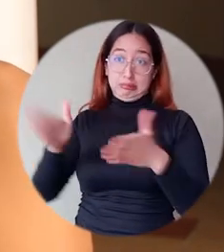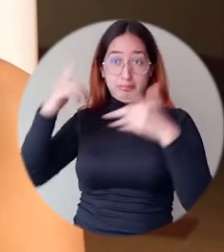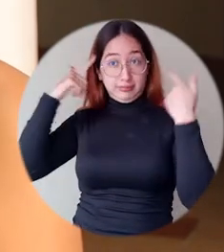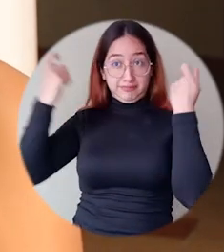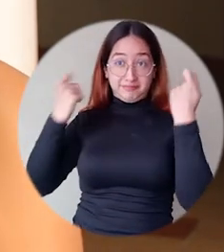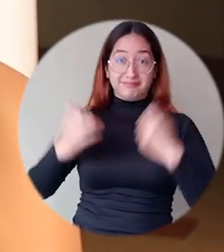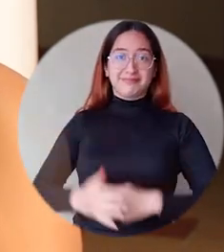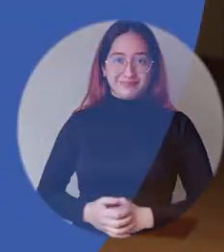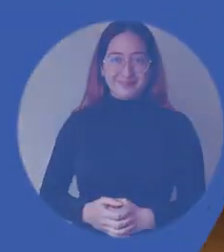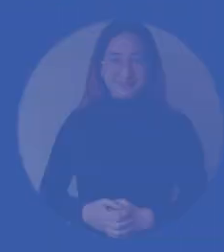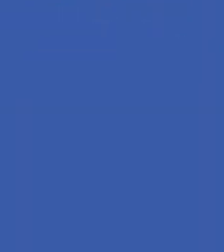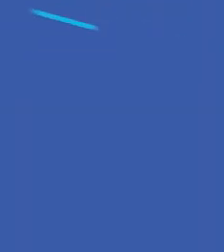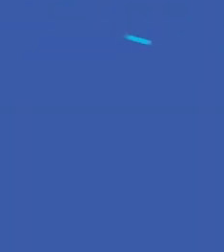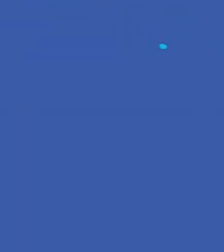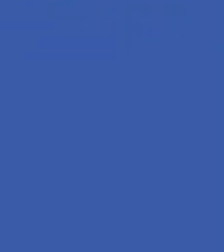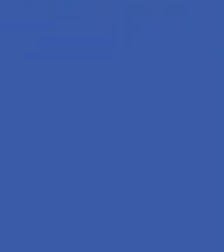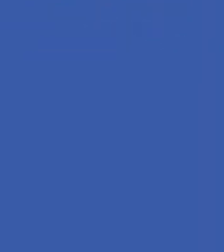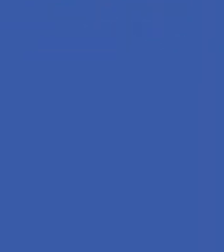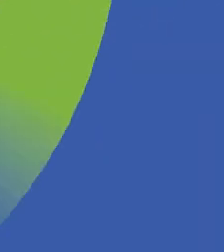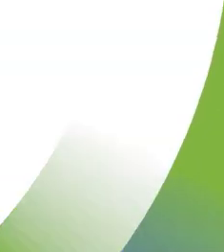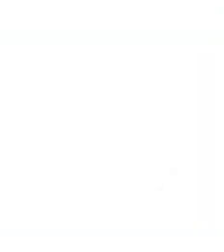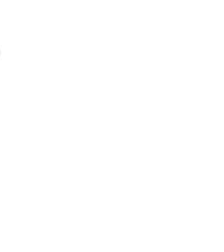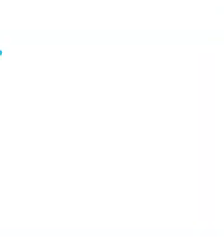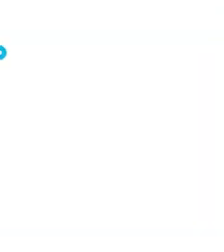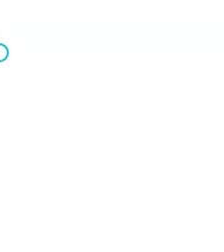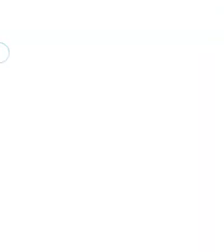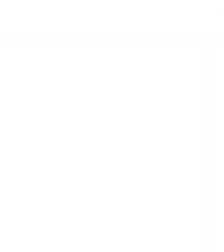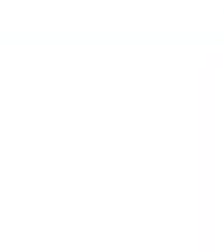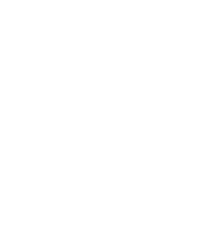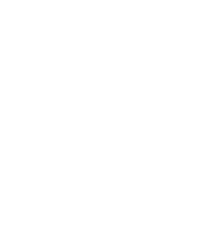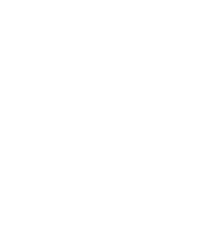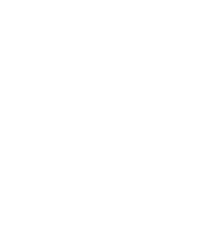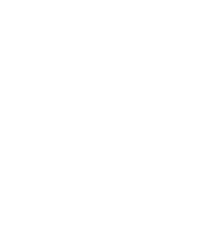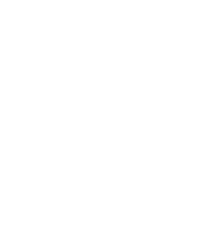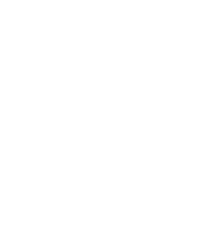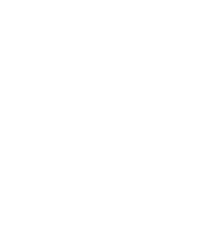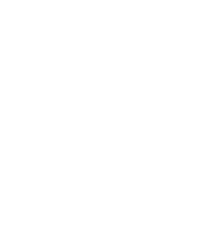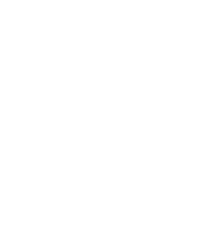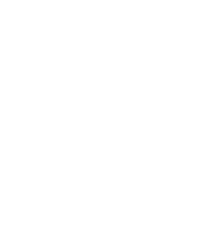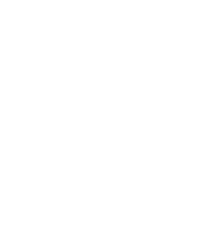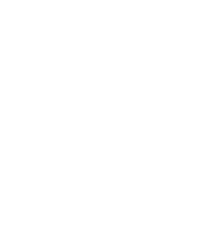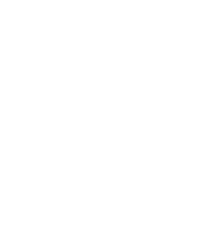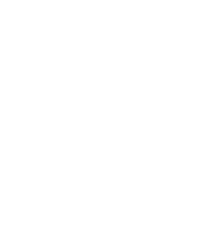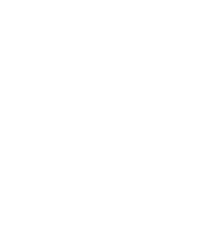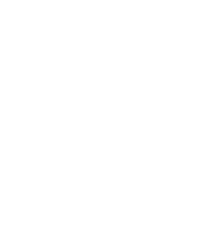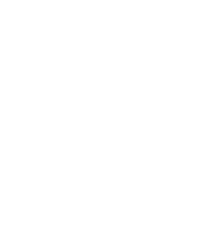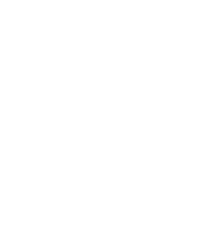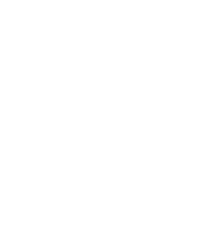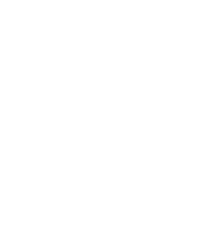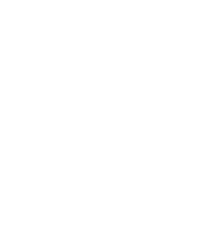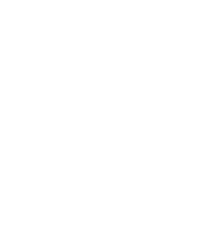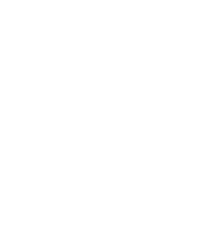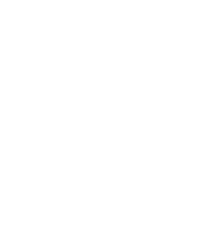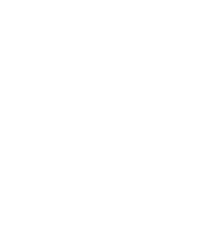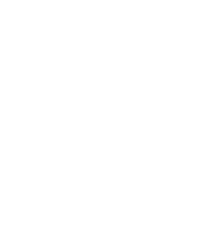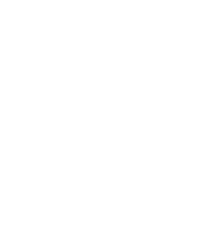en High Flyers. Universidad del Magdalena, aún más incluyente e innovadora.